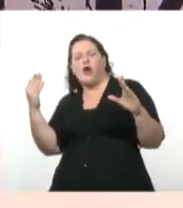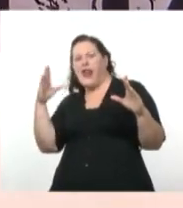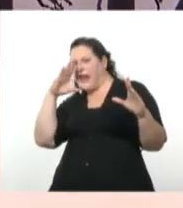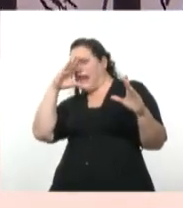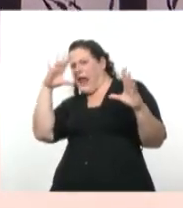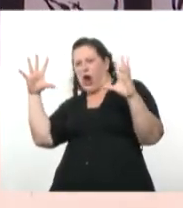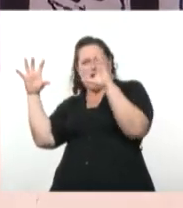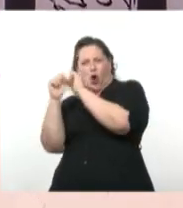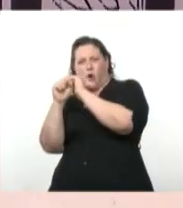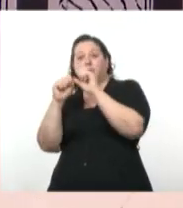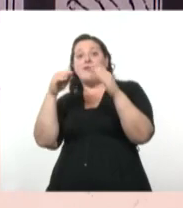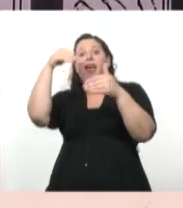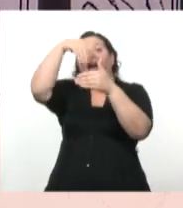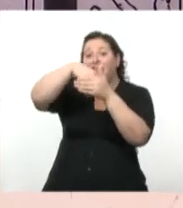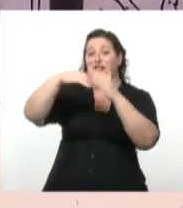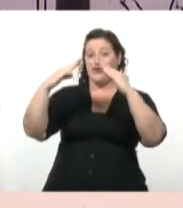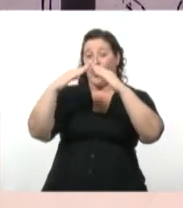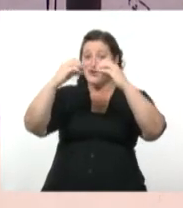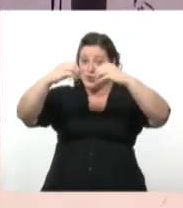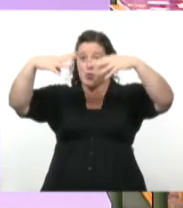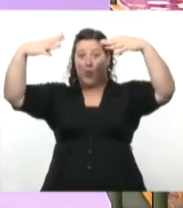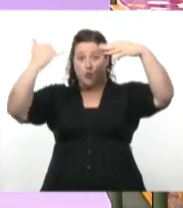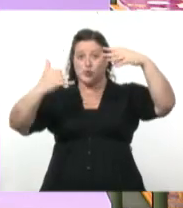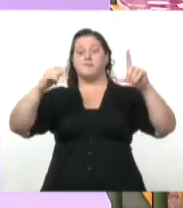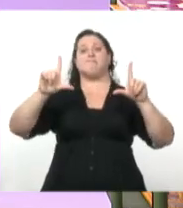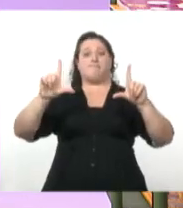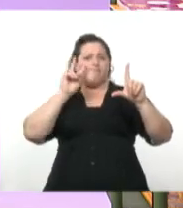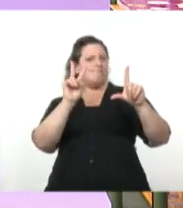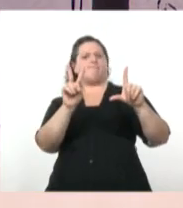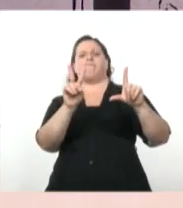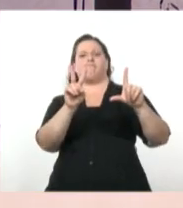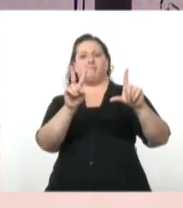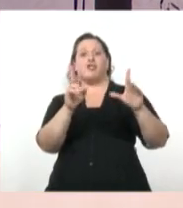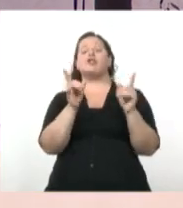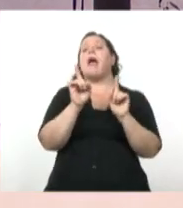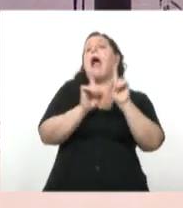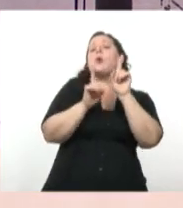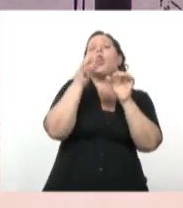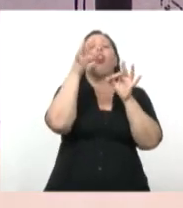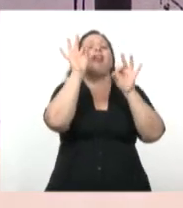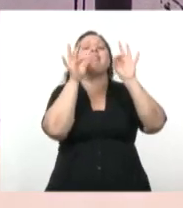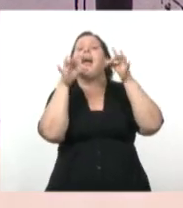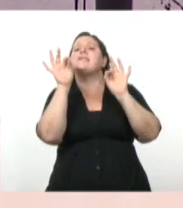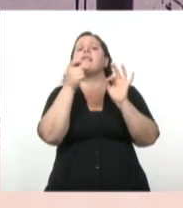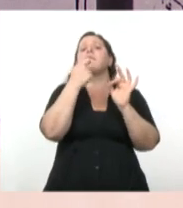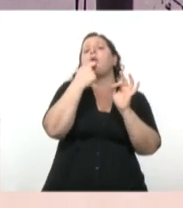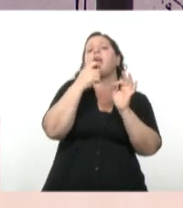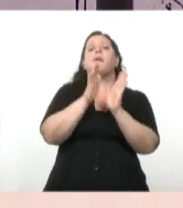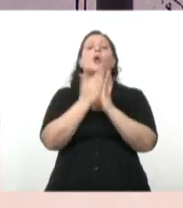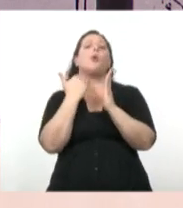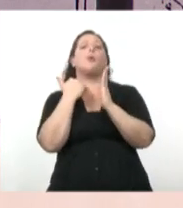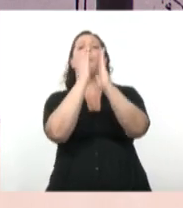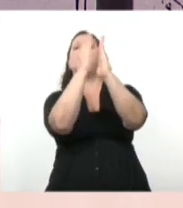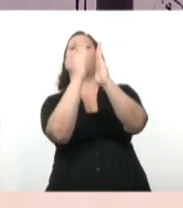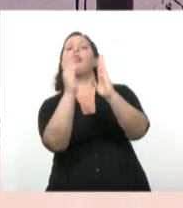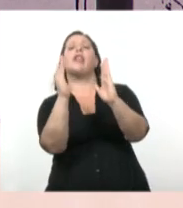todos los detalles que agregan a esta imagen, y que acá no la veríamos, detalles de la biblioteca, de libros, todo esto lo resuelves